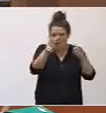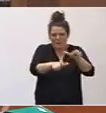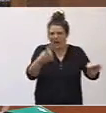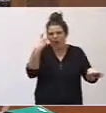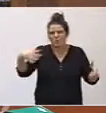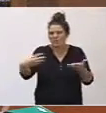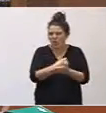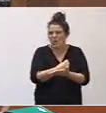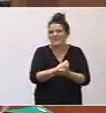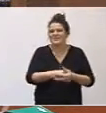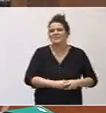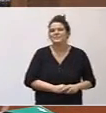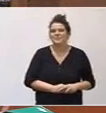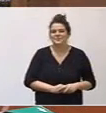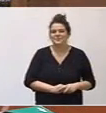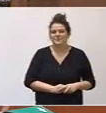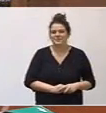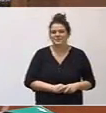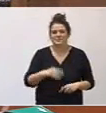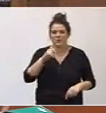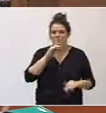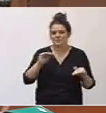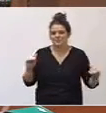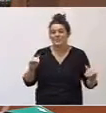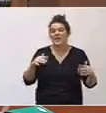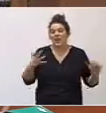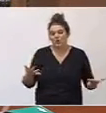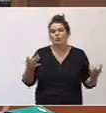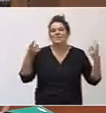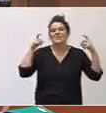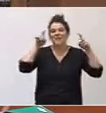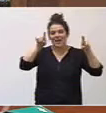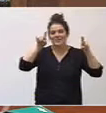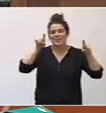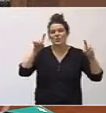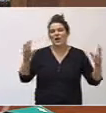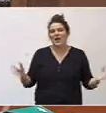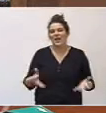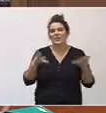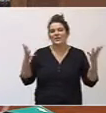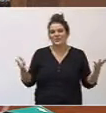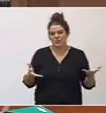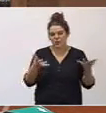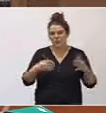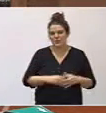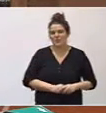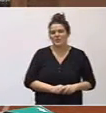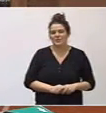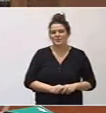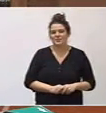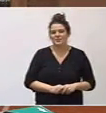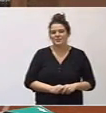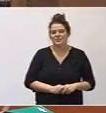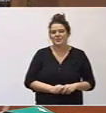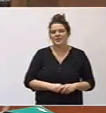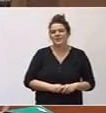meta de la educación inclusiva es la de ampliar el acceso a la educación y promover la participación completa y las oportunidades de todo el